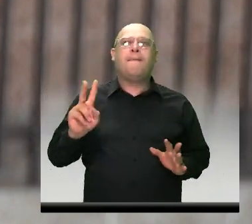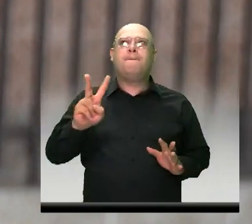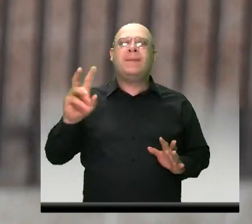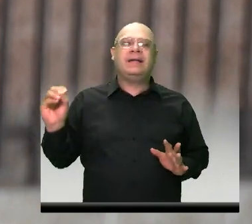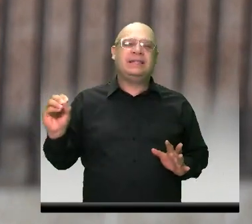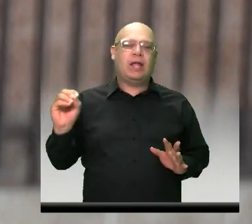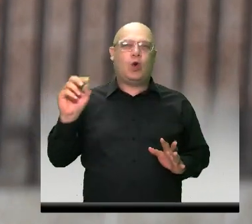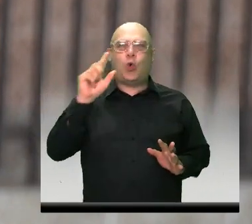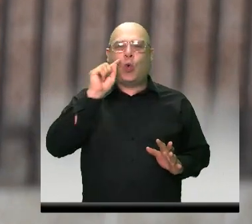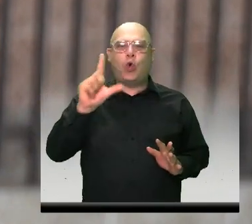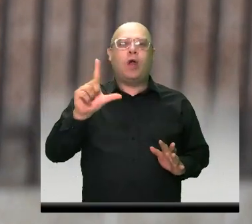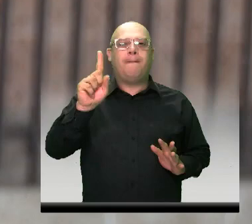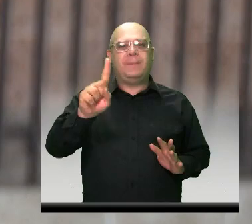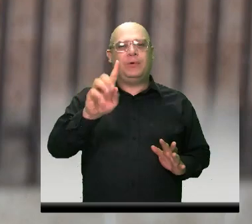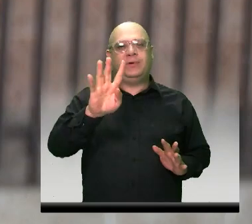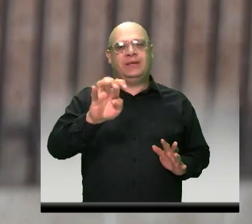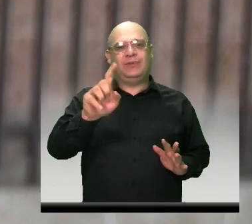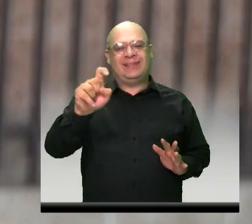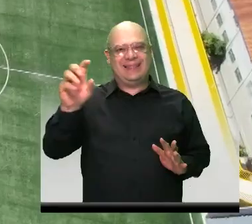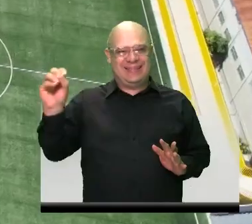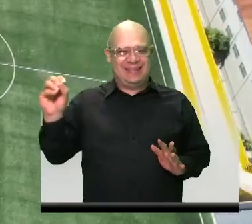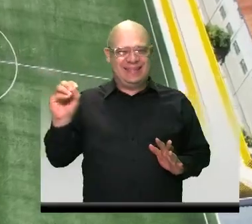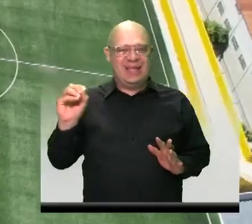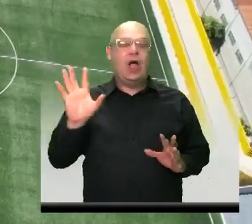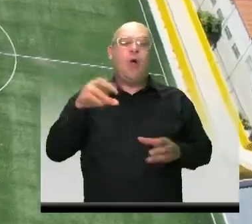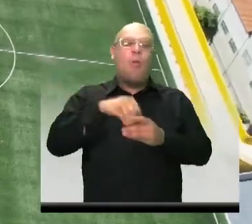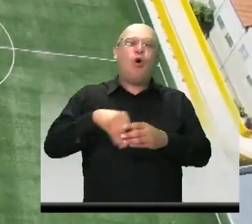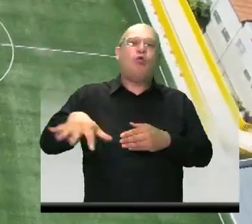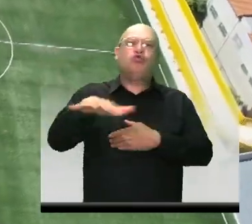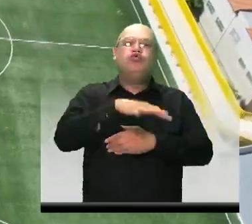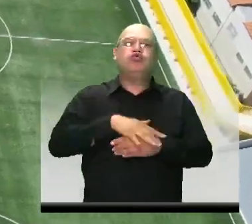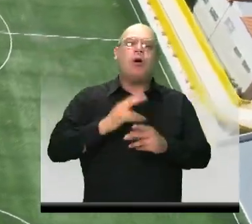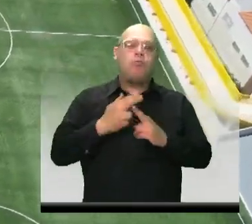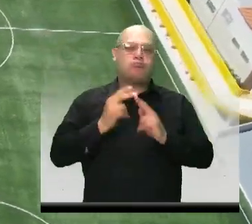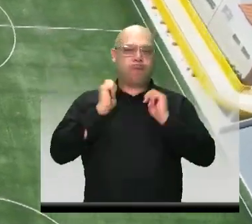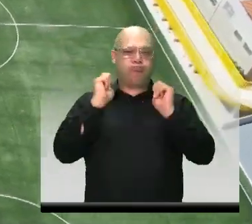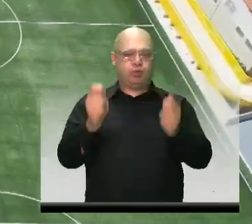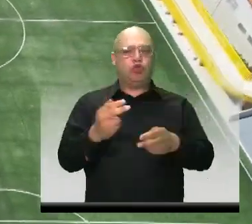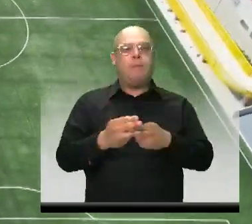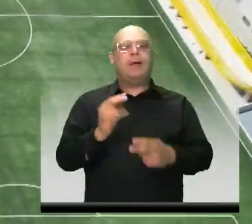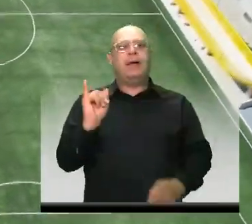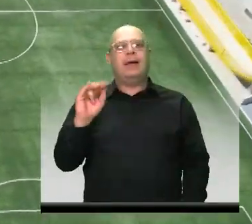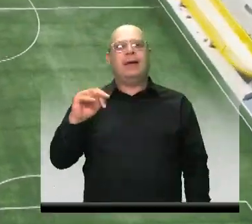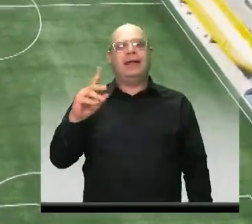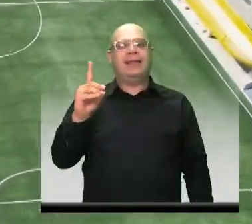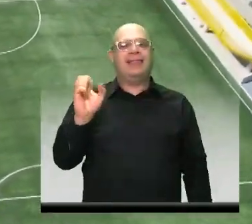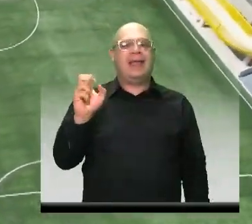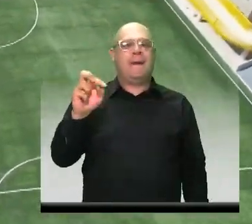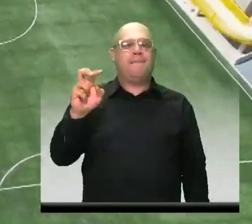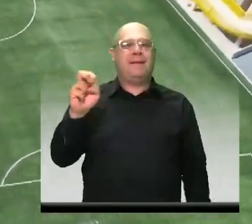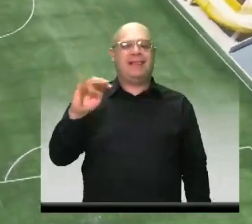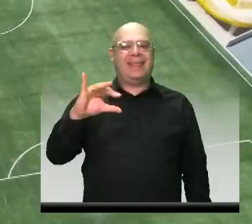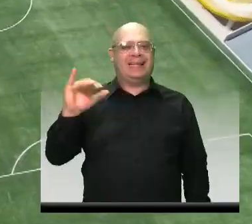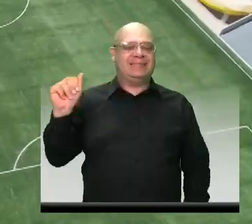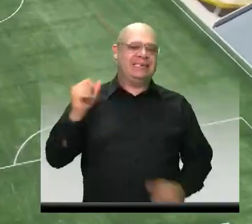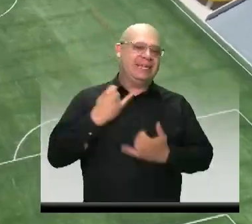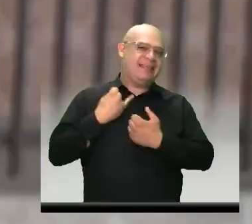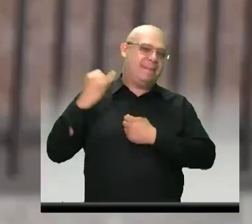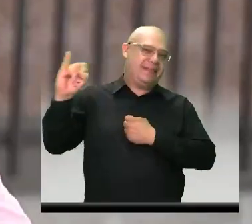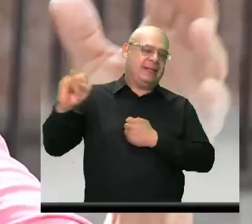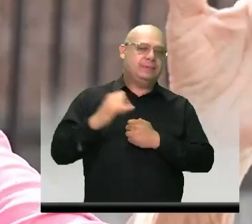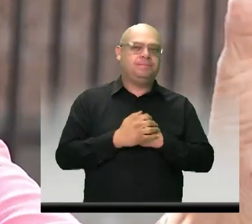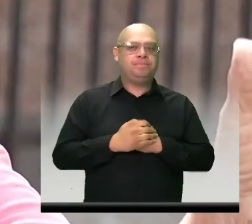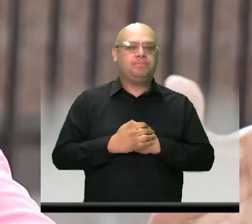1960. Debido a eso lleva el nombre de La Independencia. Anteriormente teníamos que ir por el agua